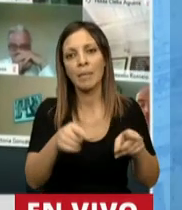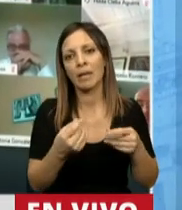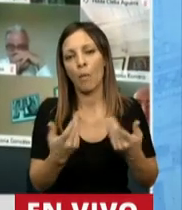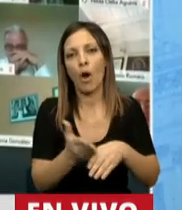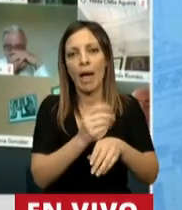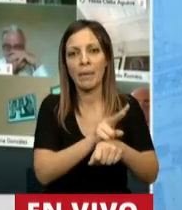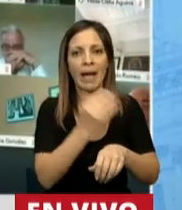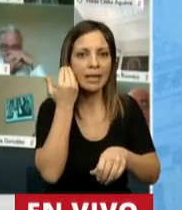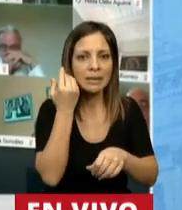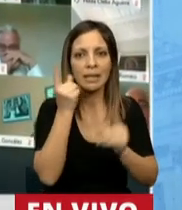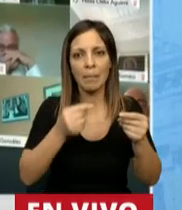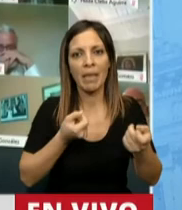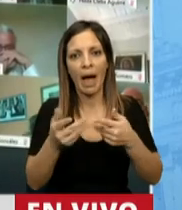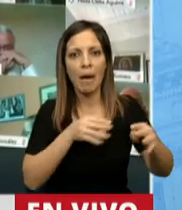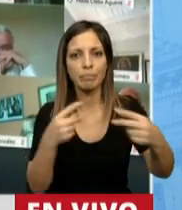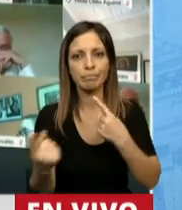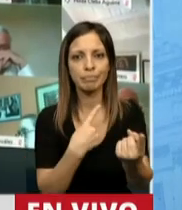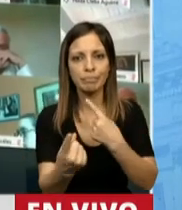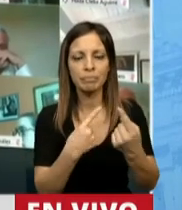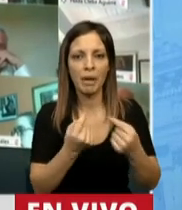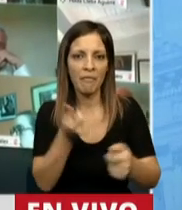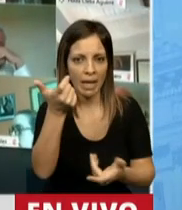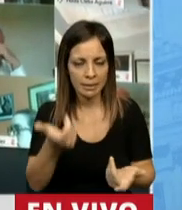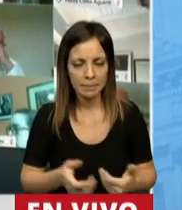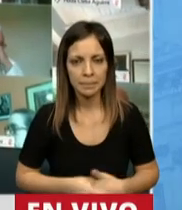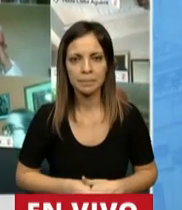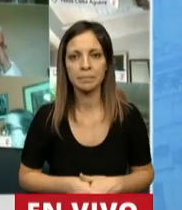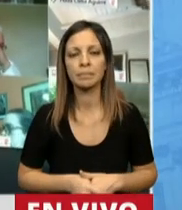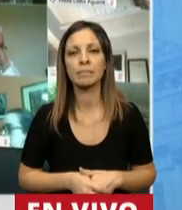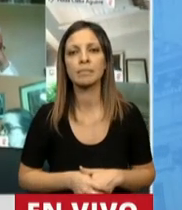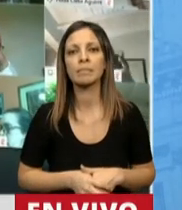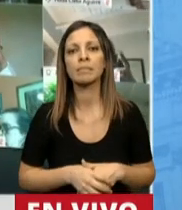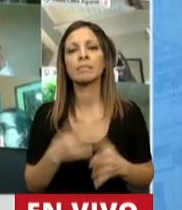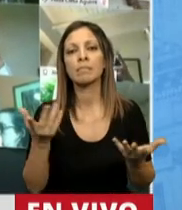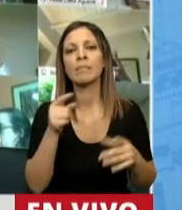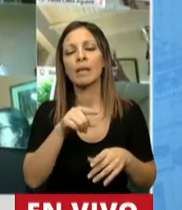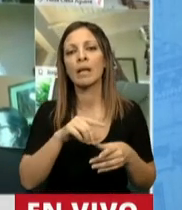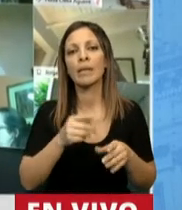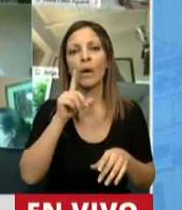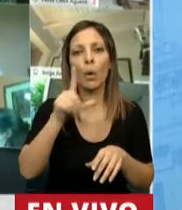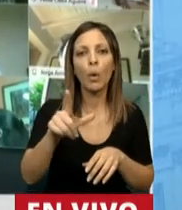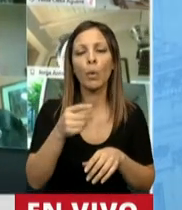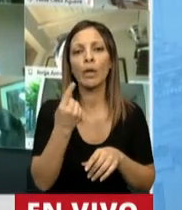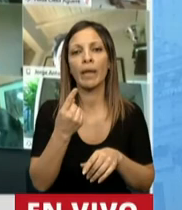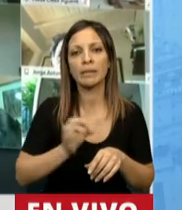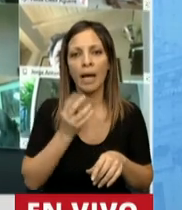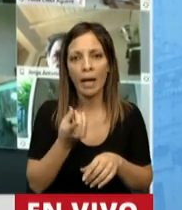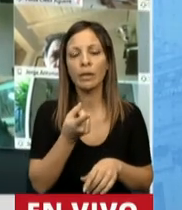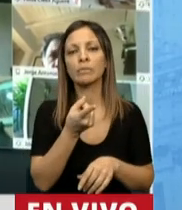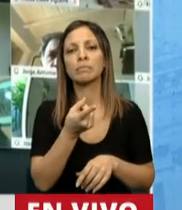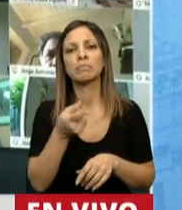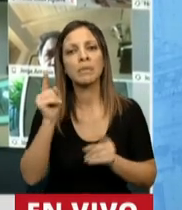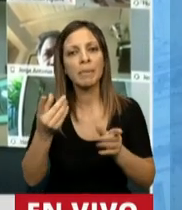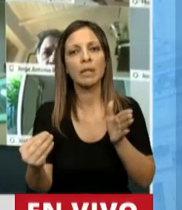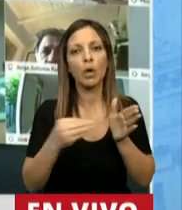dará transitabilidad, crecimiento y acceso. Yo creo que estuvo en La Pampa en junio de este año y prometió esa ruta y acá se